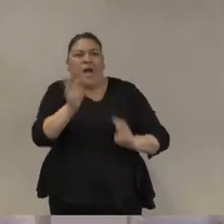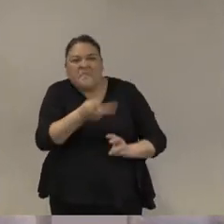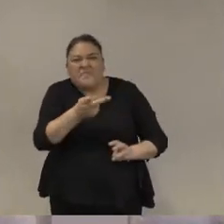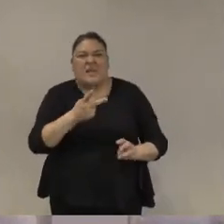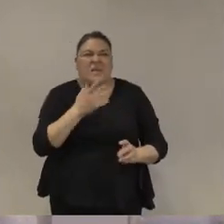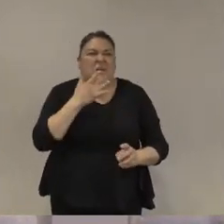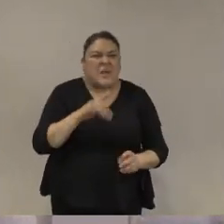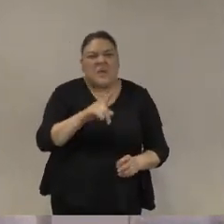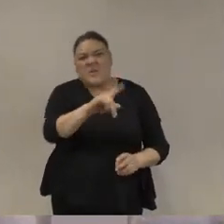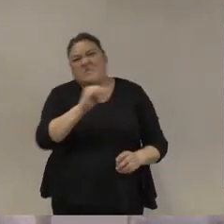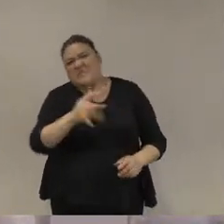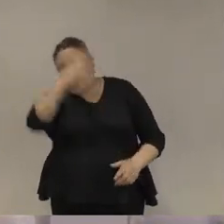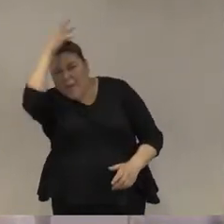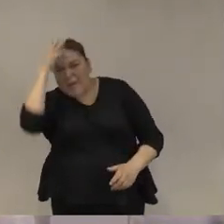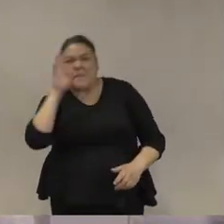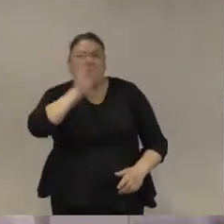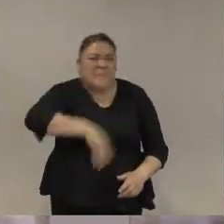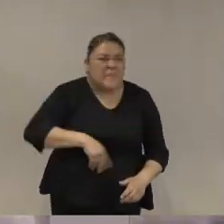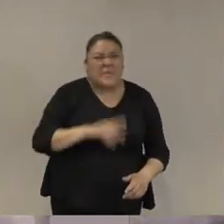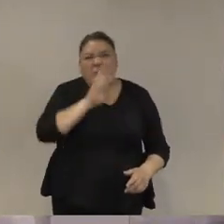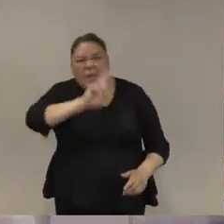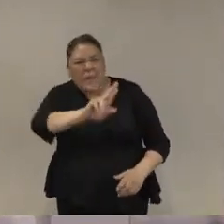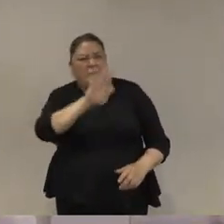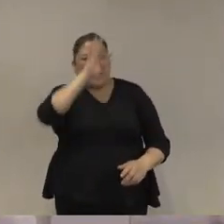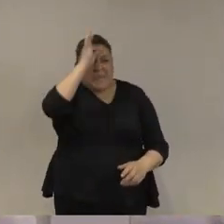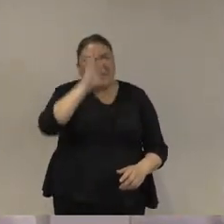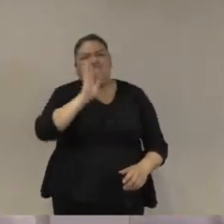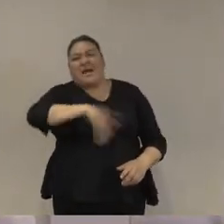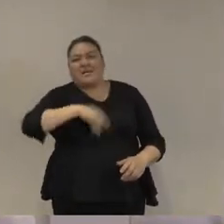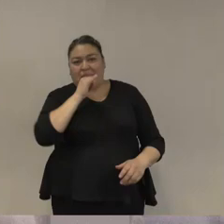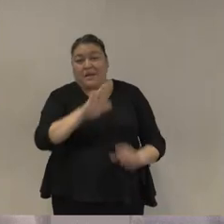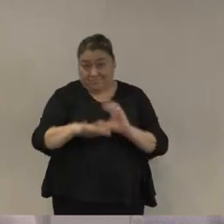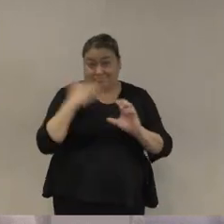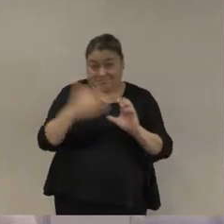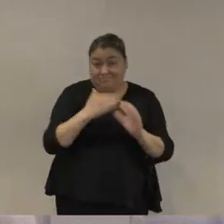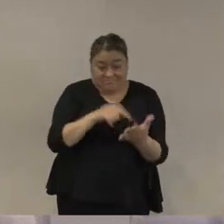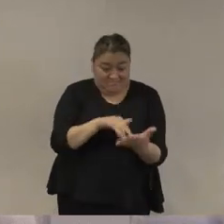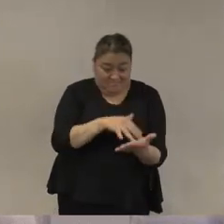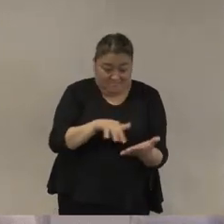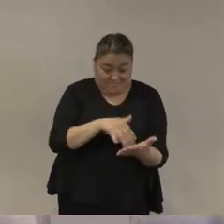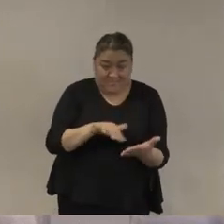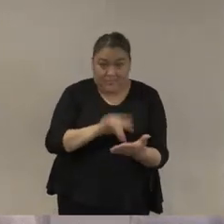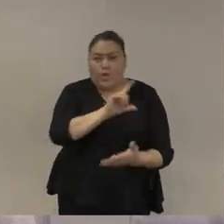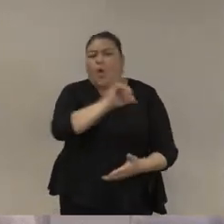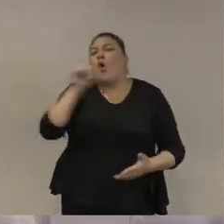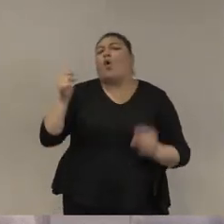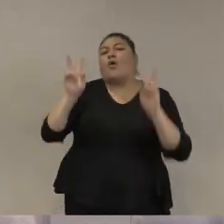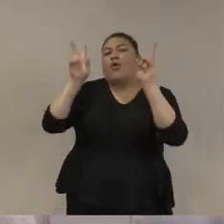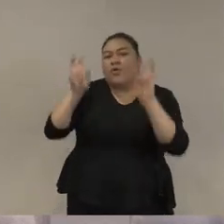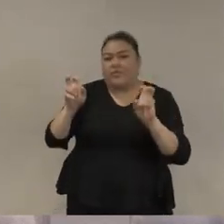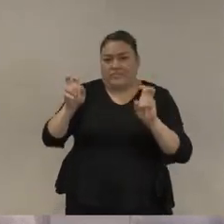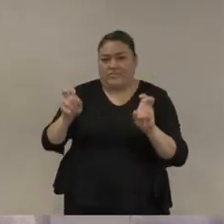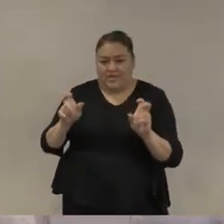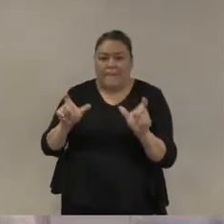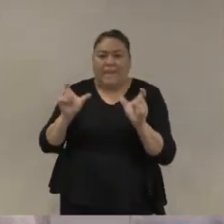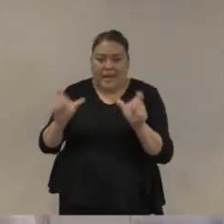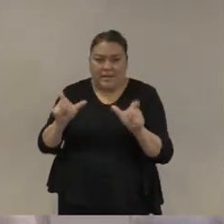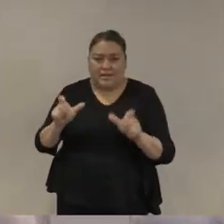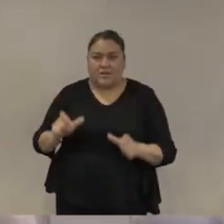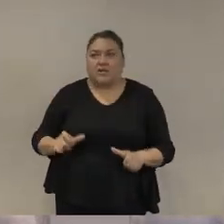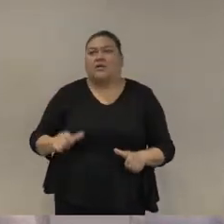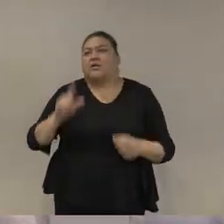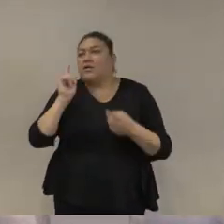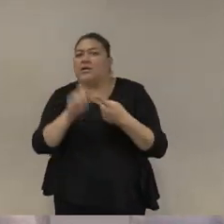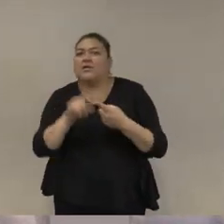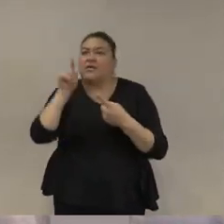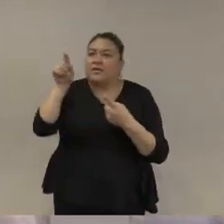dile es un imbécil cómo te está pensando eso si estoy entrevistando a alguien que tenga que ver con el tema de seguridad María Elena